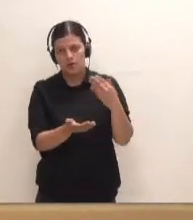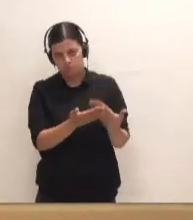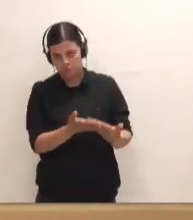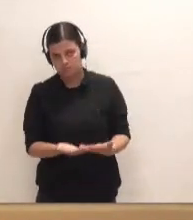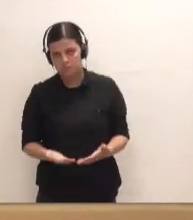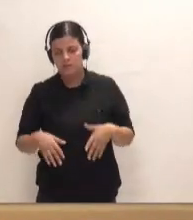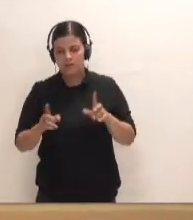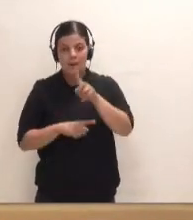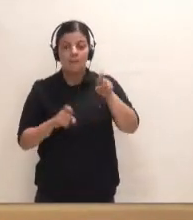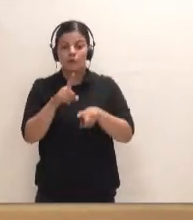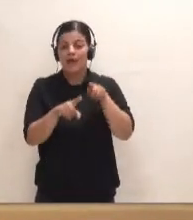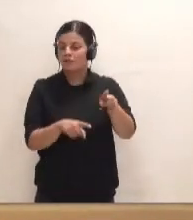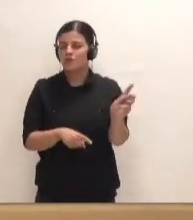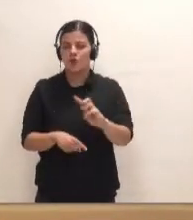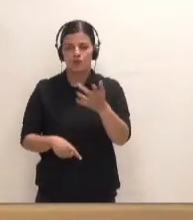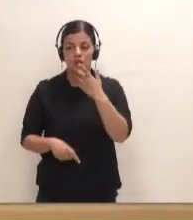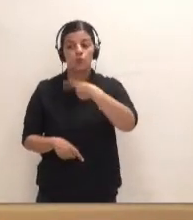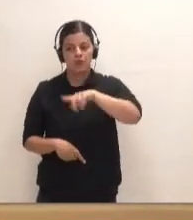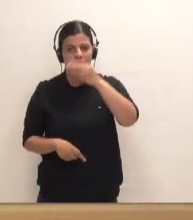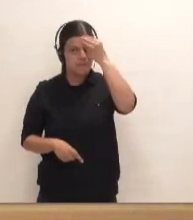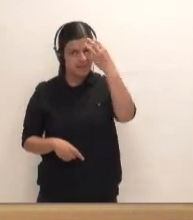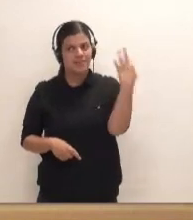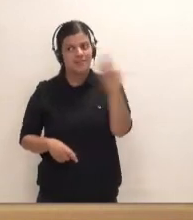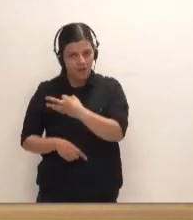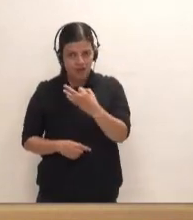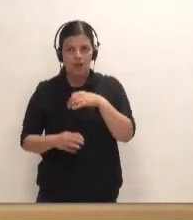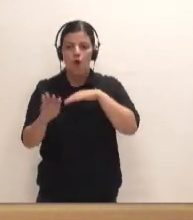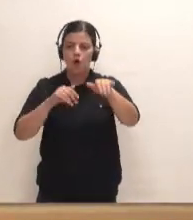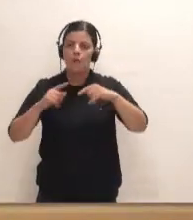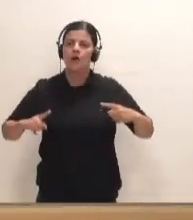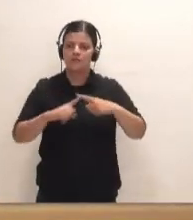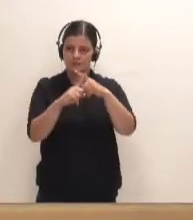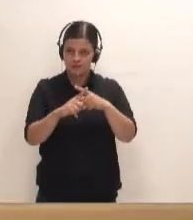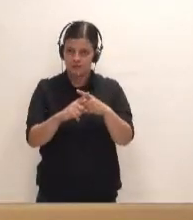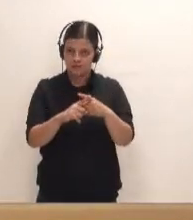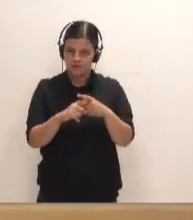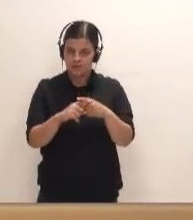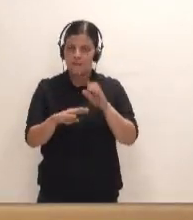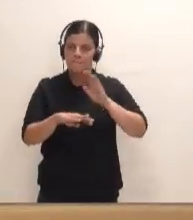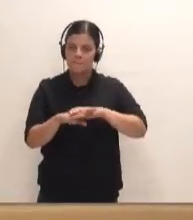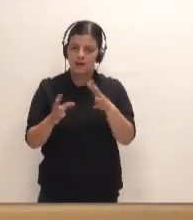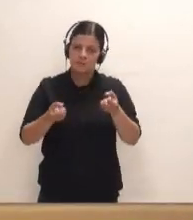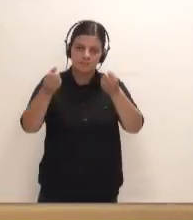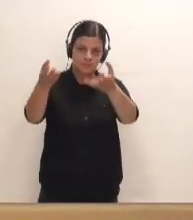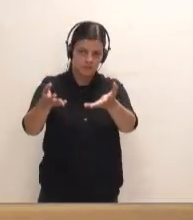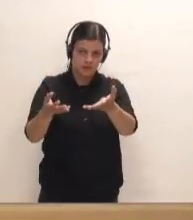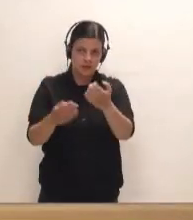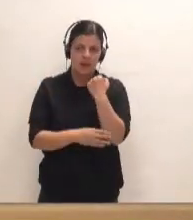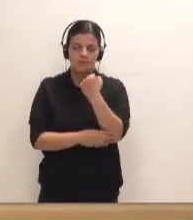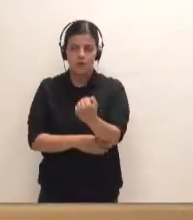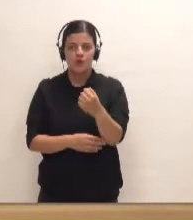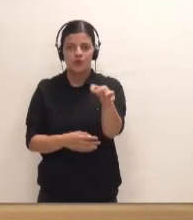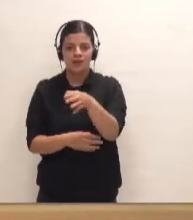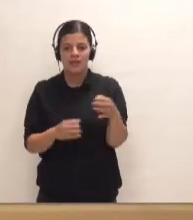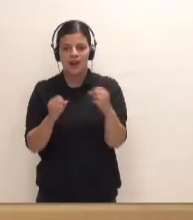La pregunta no es tanto eso, sino si ustedes consideran que es necesario que convoquemos un pleno extraordinario para trasladar el apoyo a la isla de La Palma o